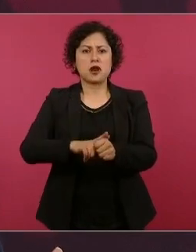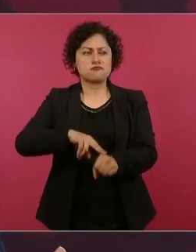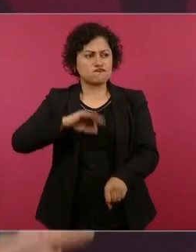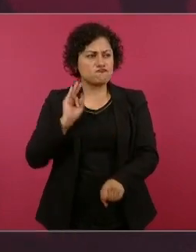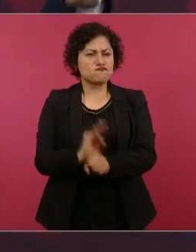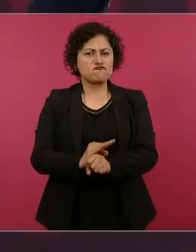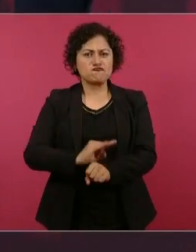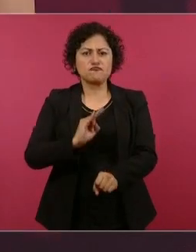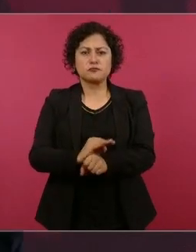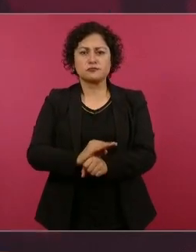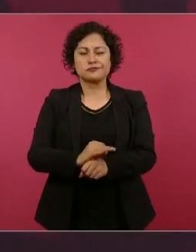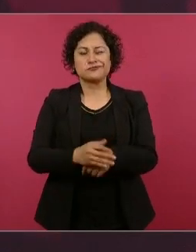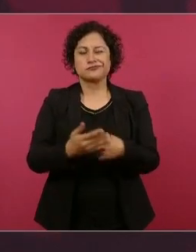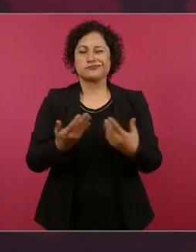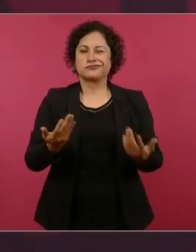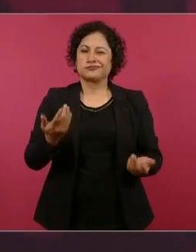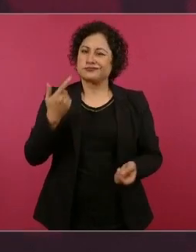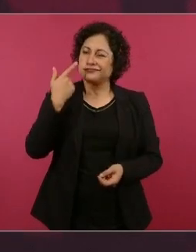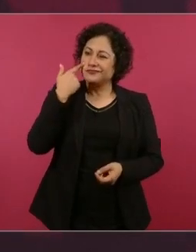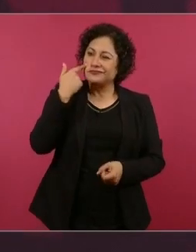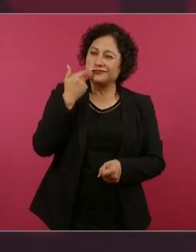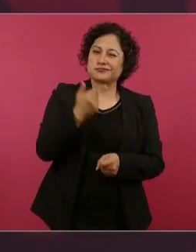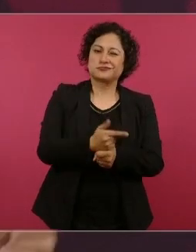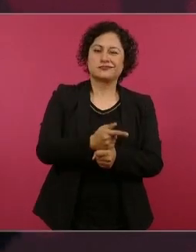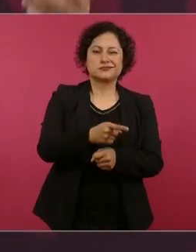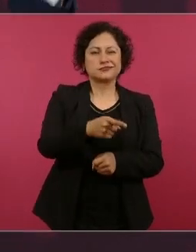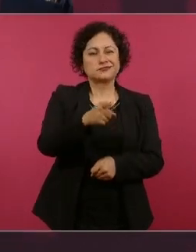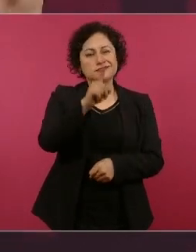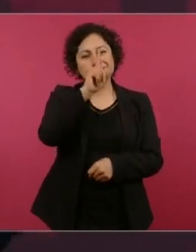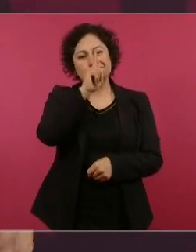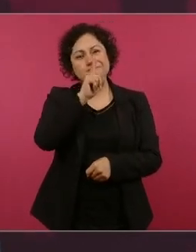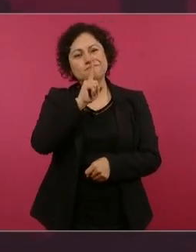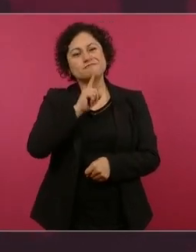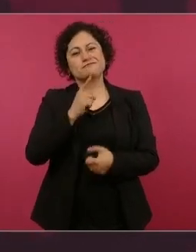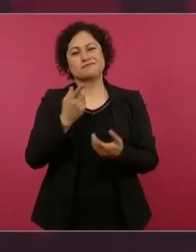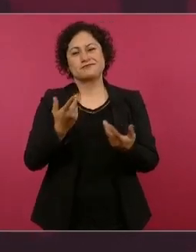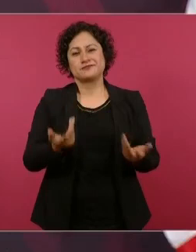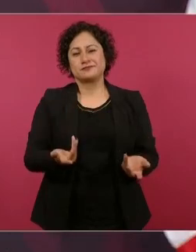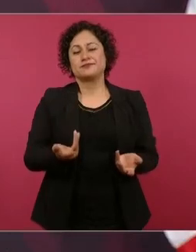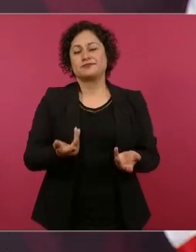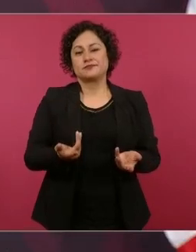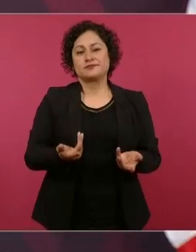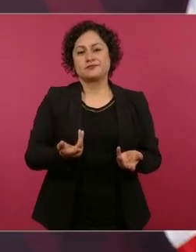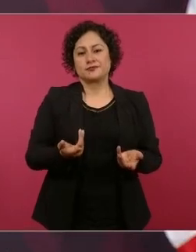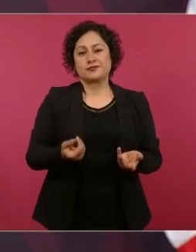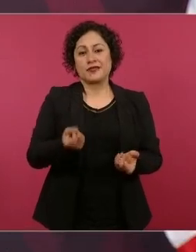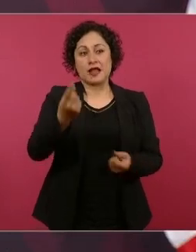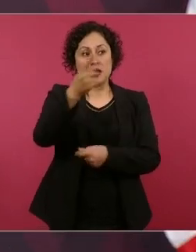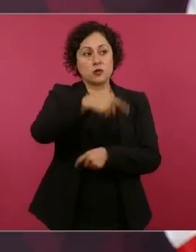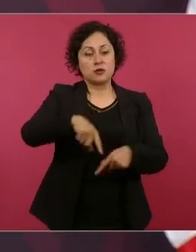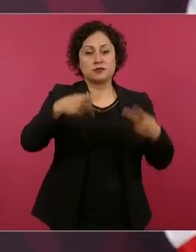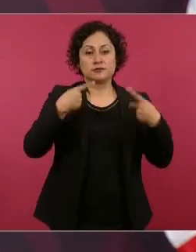Hay muchos que sólo sacan provecho del dolor humano,